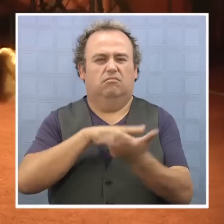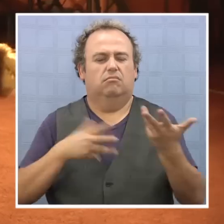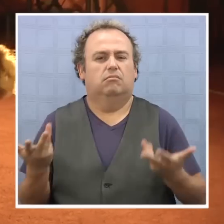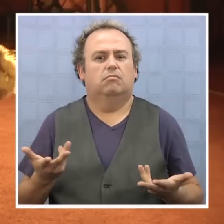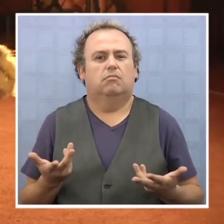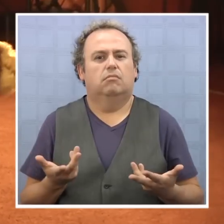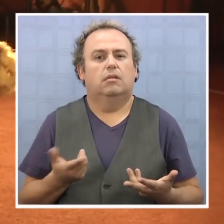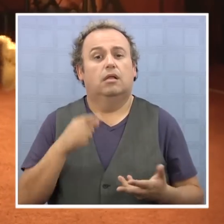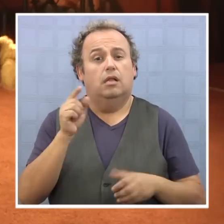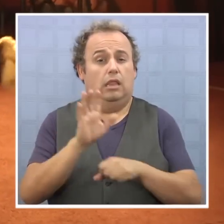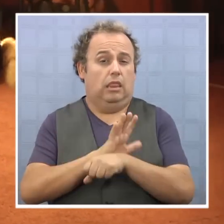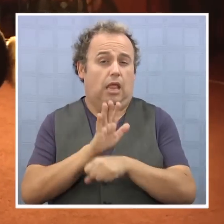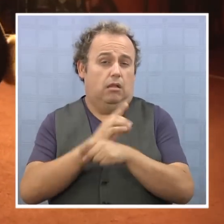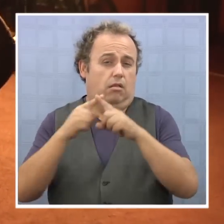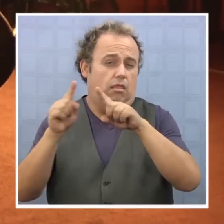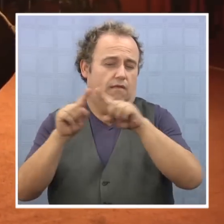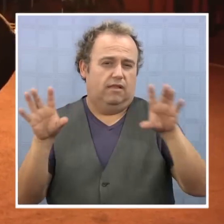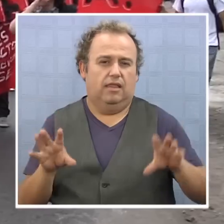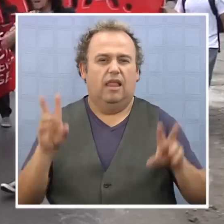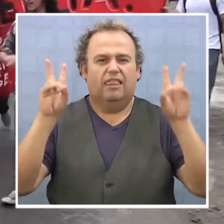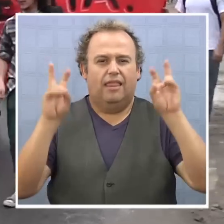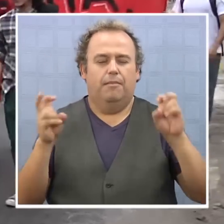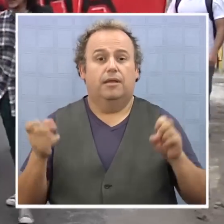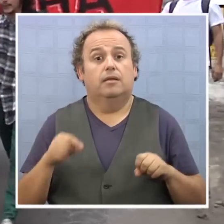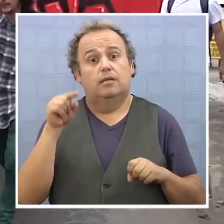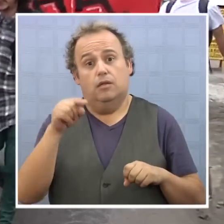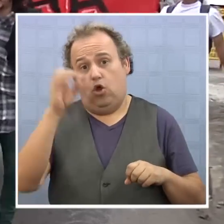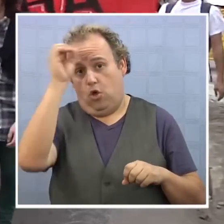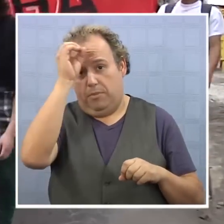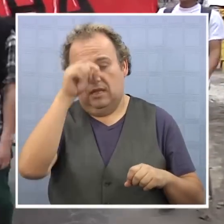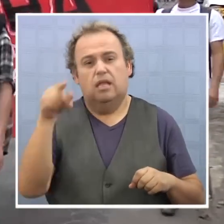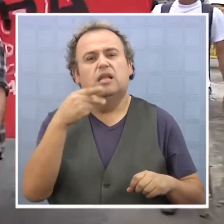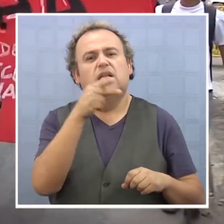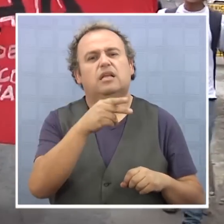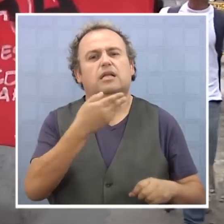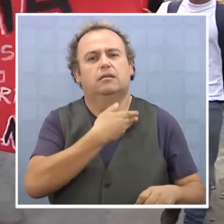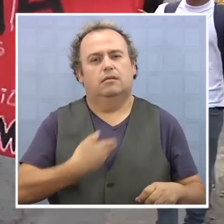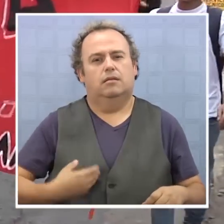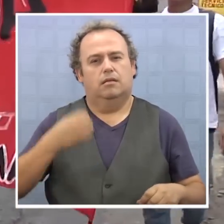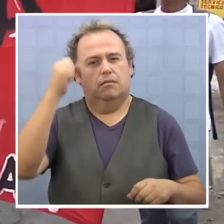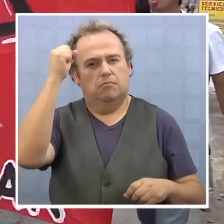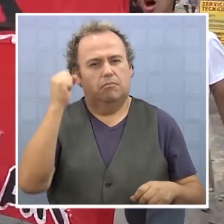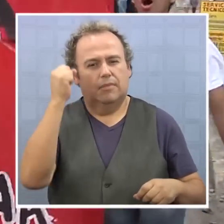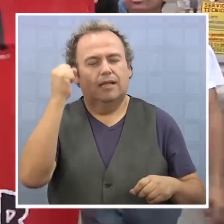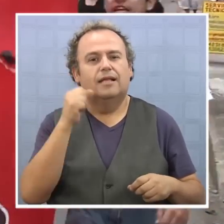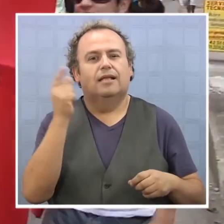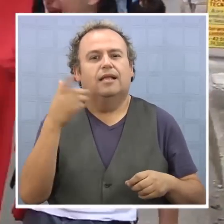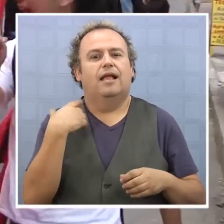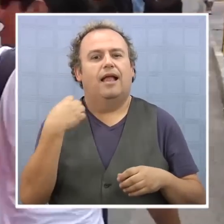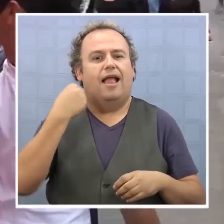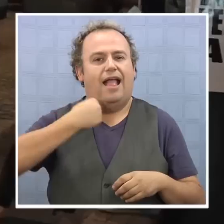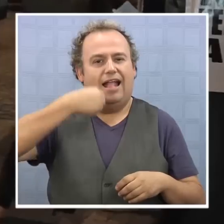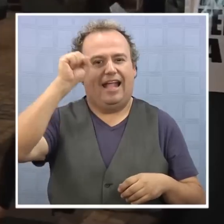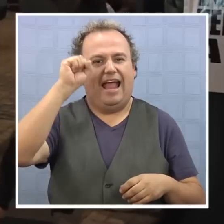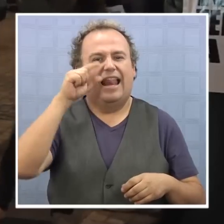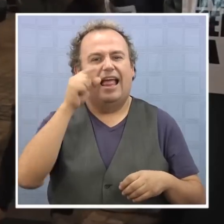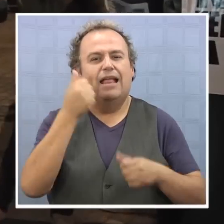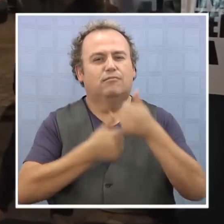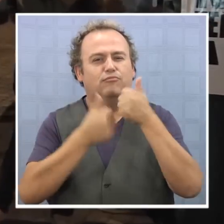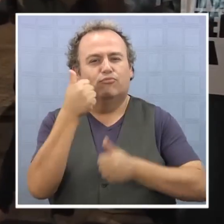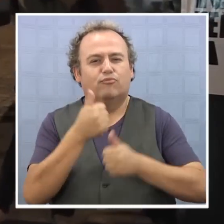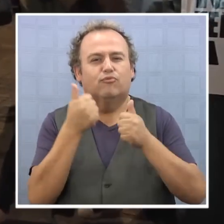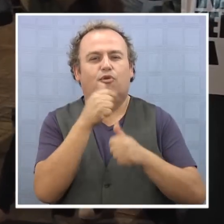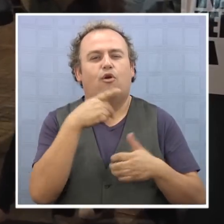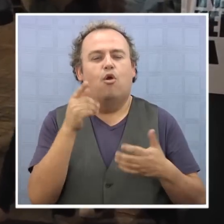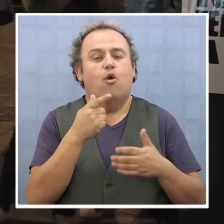a la mayoría de los casos. Bien que sea importante igual el teatro y el deporte. Para Zamorano, Piñera ganó el gallito mediático al movimiento